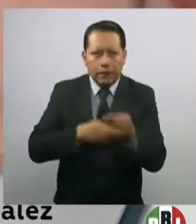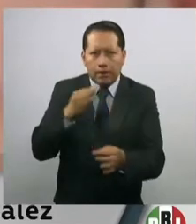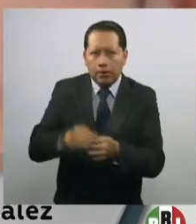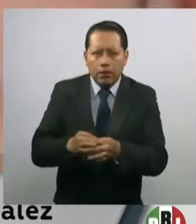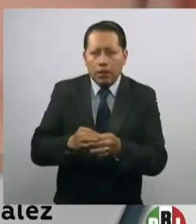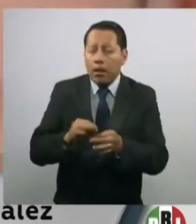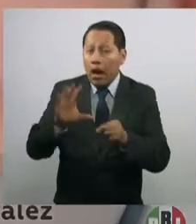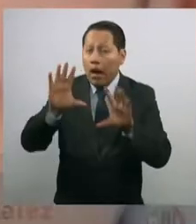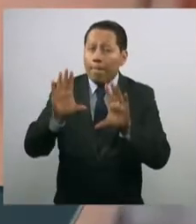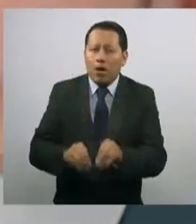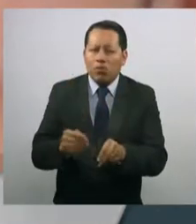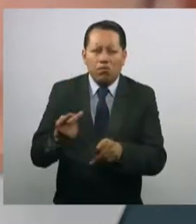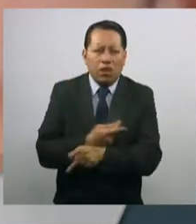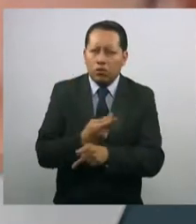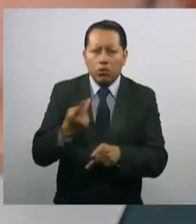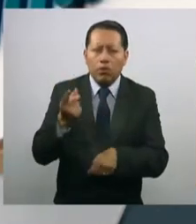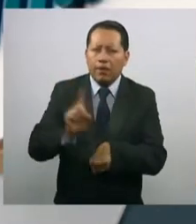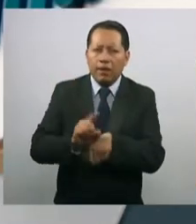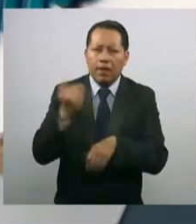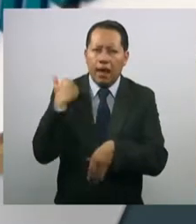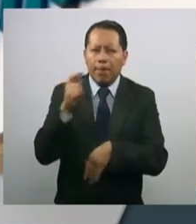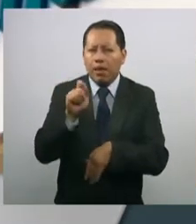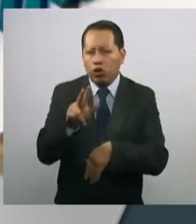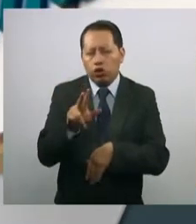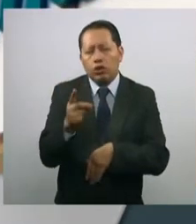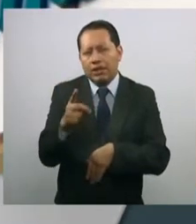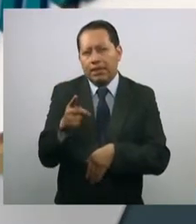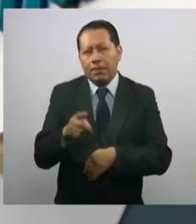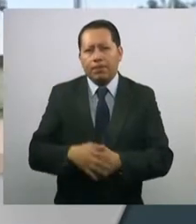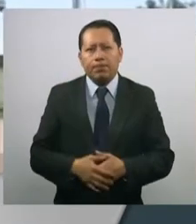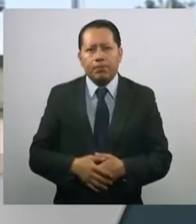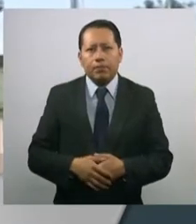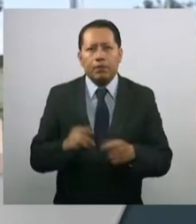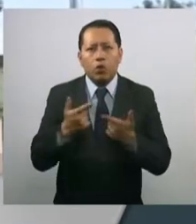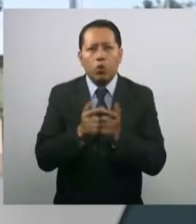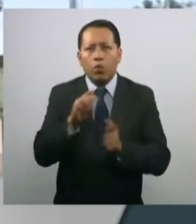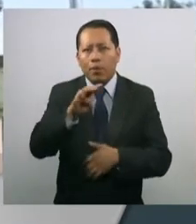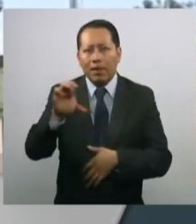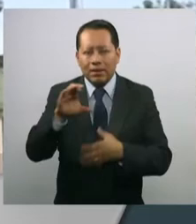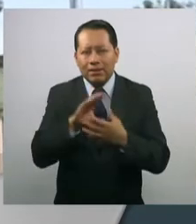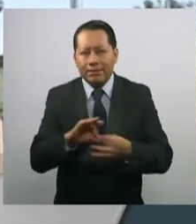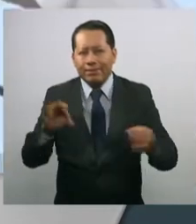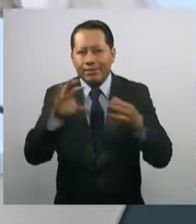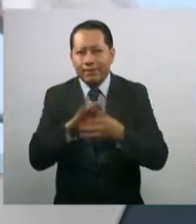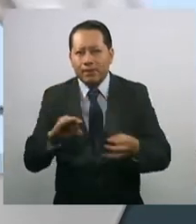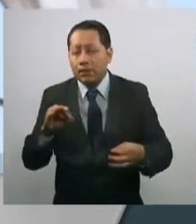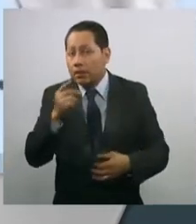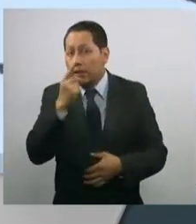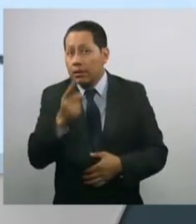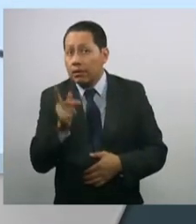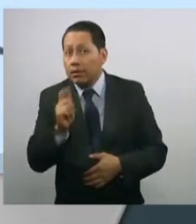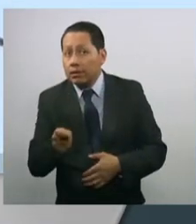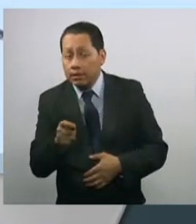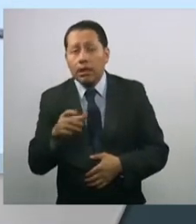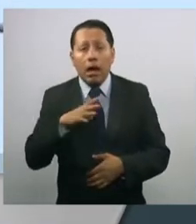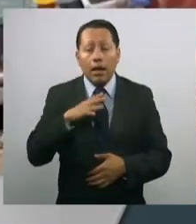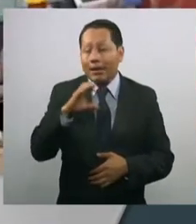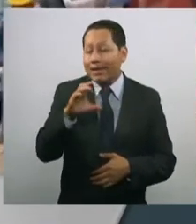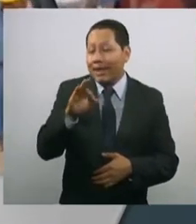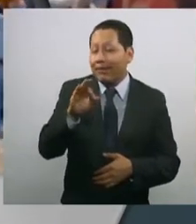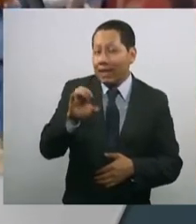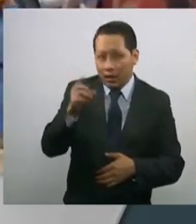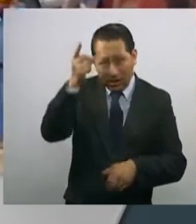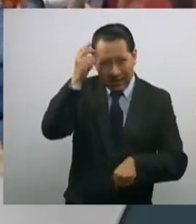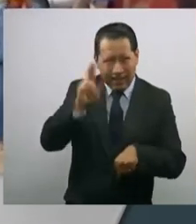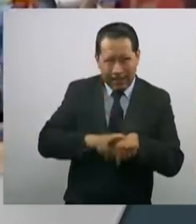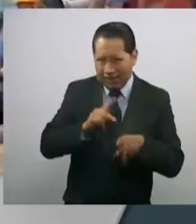del apagón ocurrido el 28 de diciembre. Movimiento Ciudadano habló de la actuación de los directivos de la Comisión